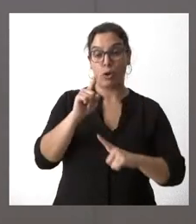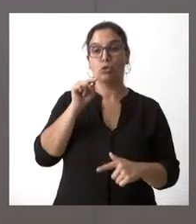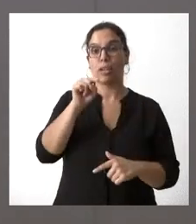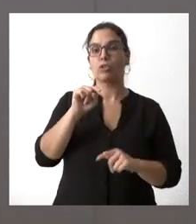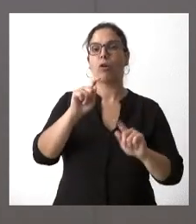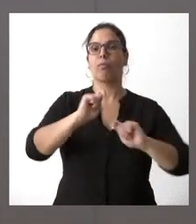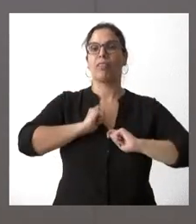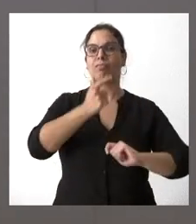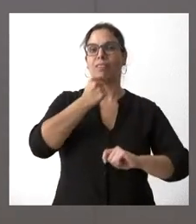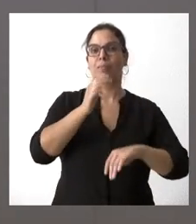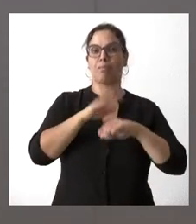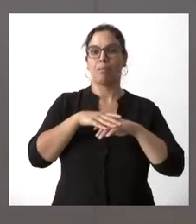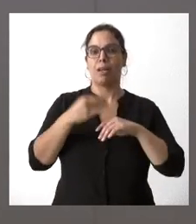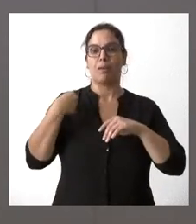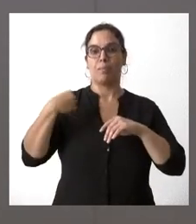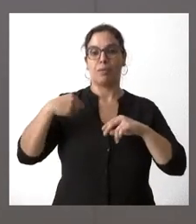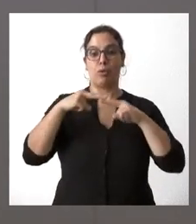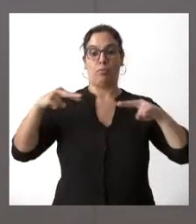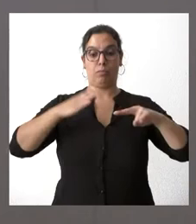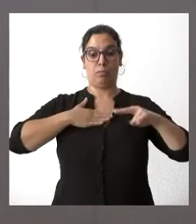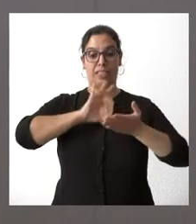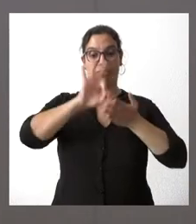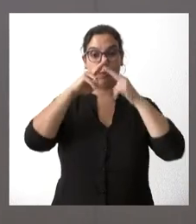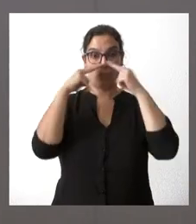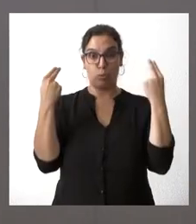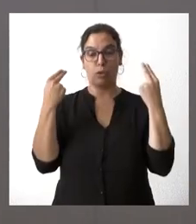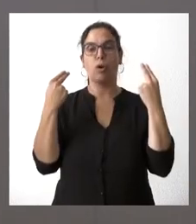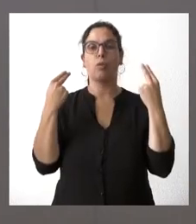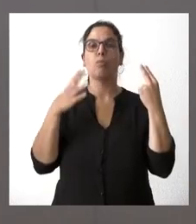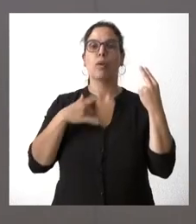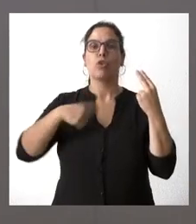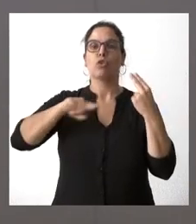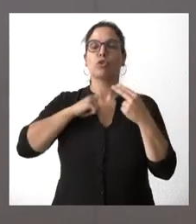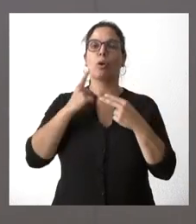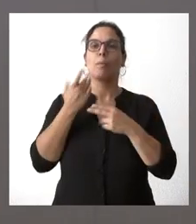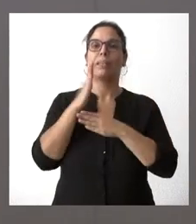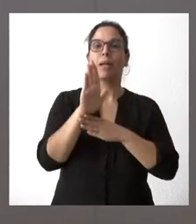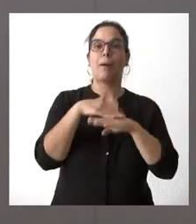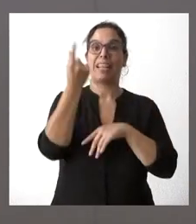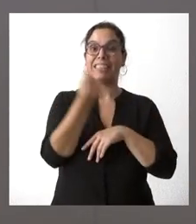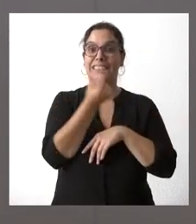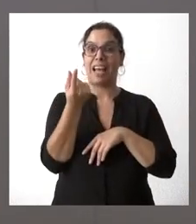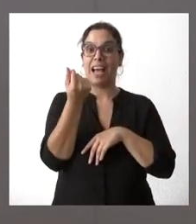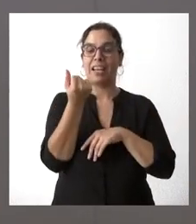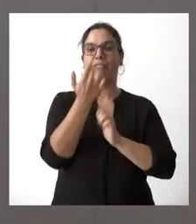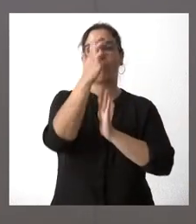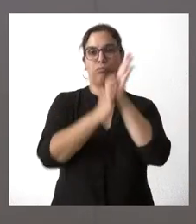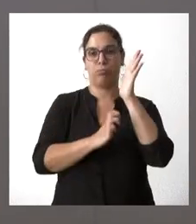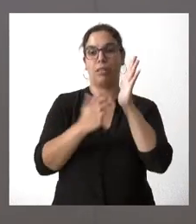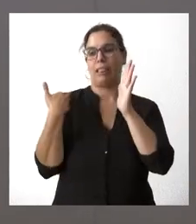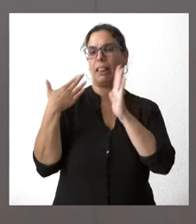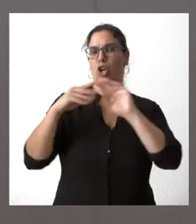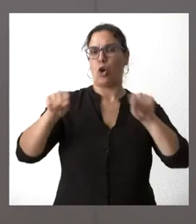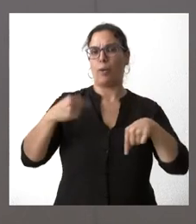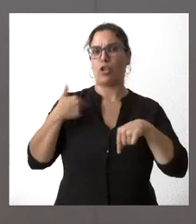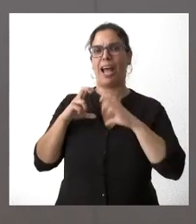permitir en las vías de obligación de servicio público pues es un planteamiento de reducción de esas tarifas. Hace ya tiempo que el convenio se envió